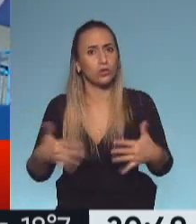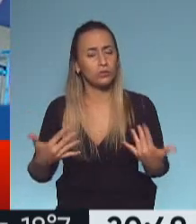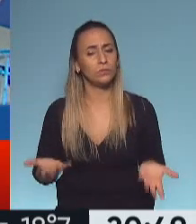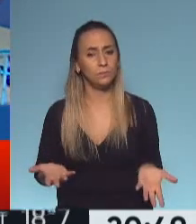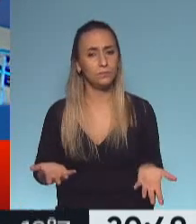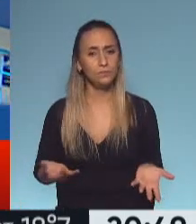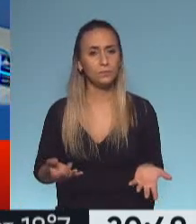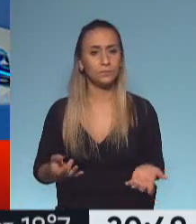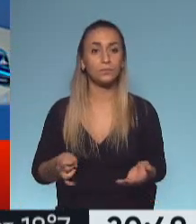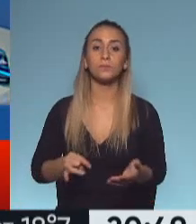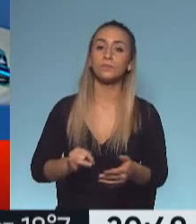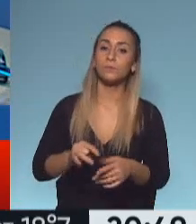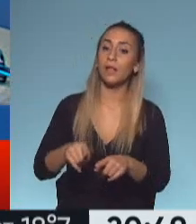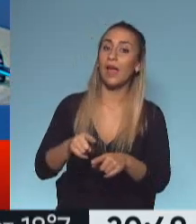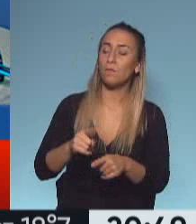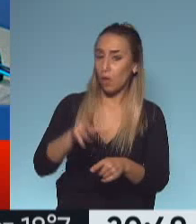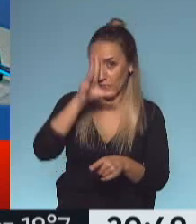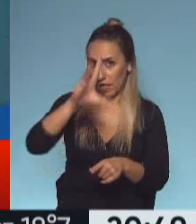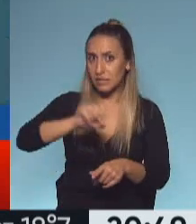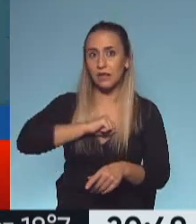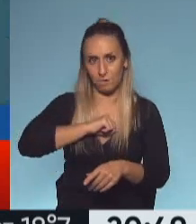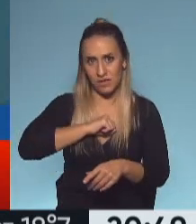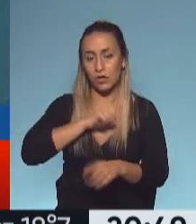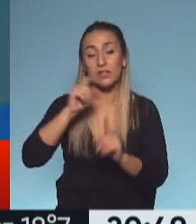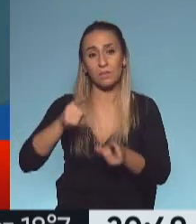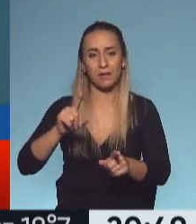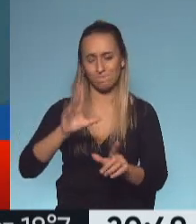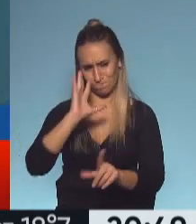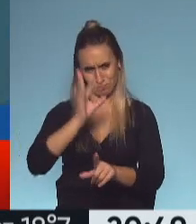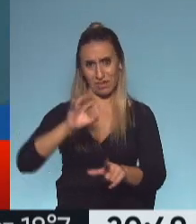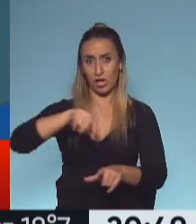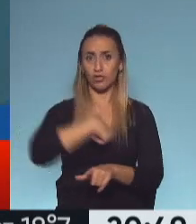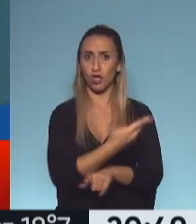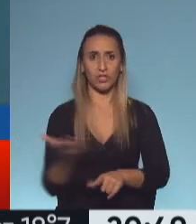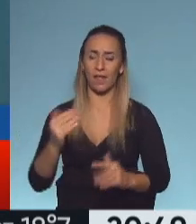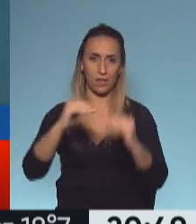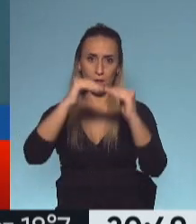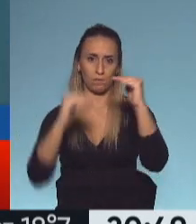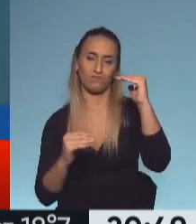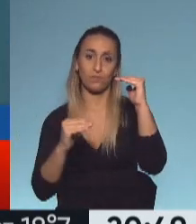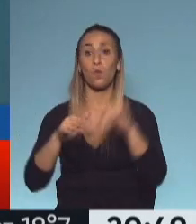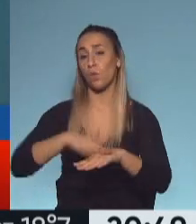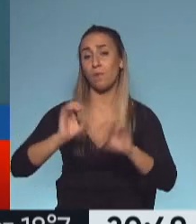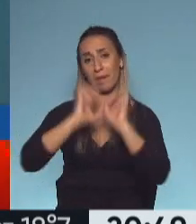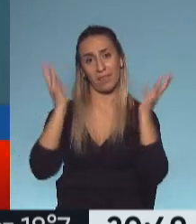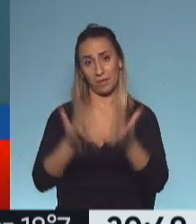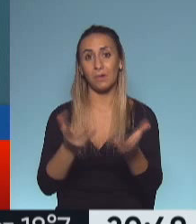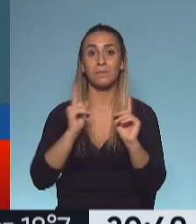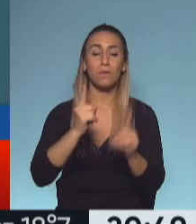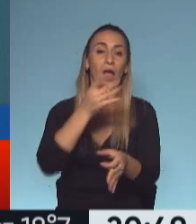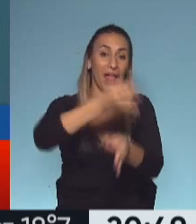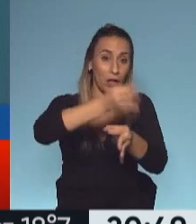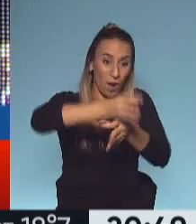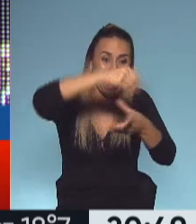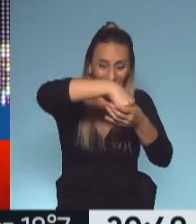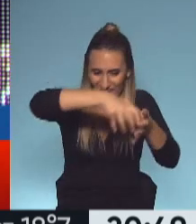otro de los desafíos, si querés, en materia económica y de desigualdad social profunda que deja la pandemia. Que el comedor no esté en los colegios, sino que el comedor